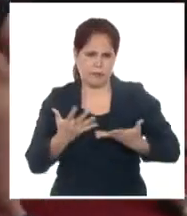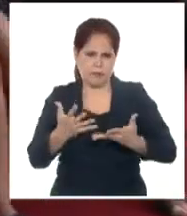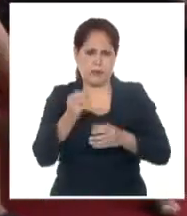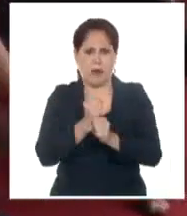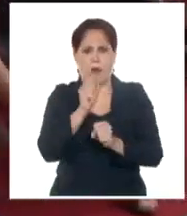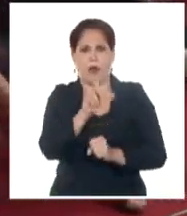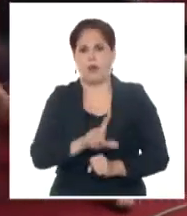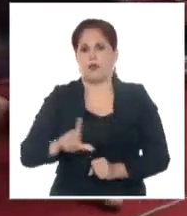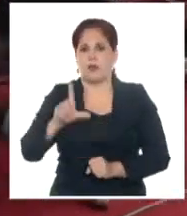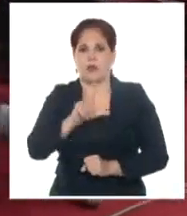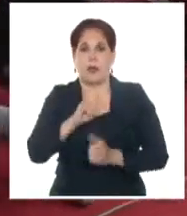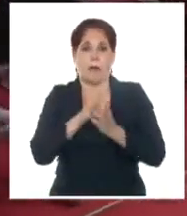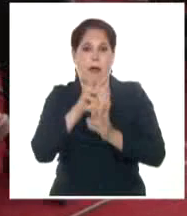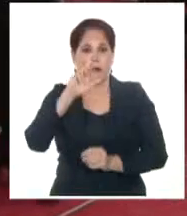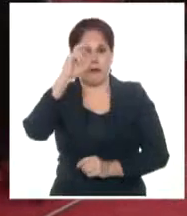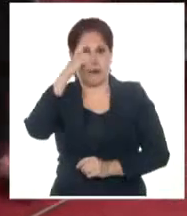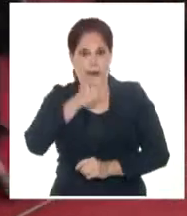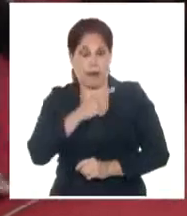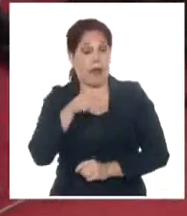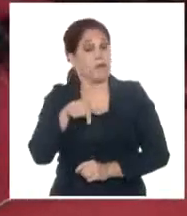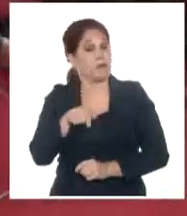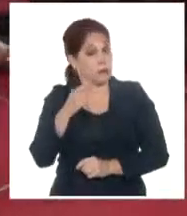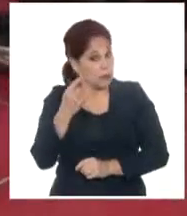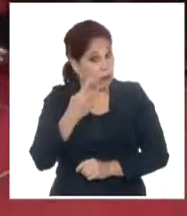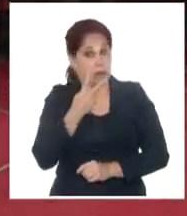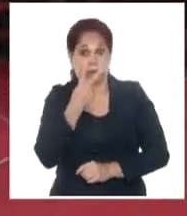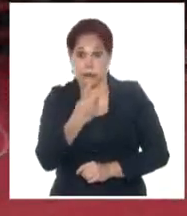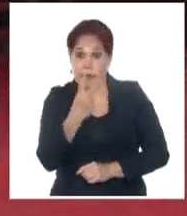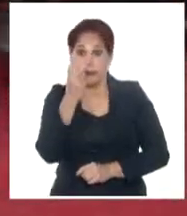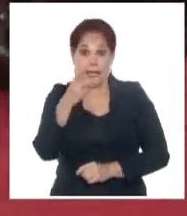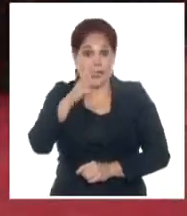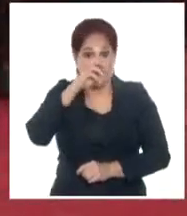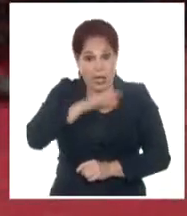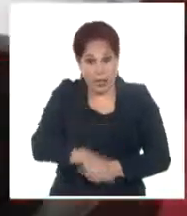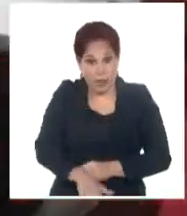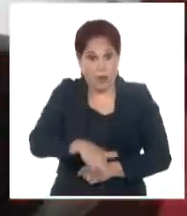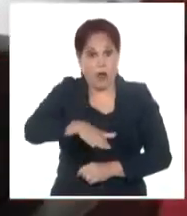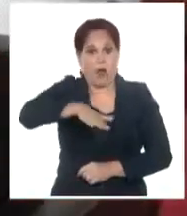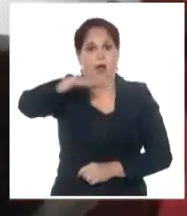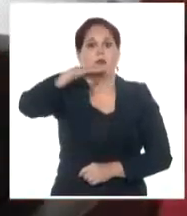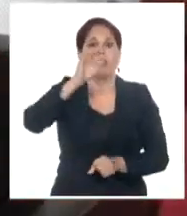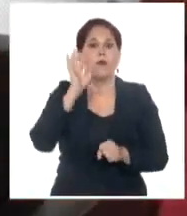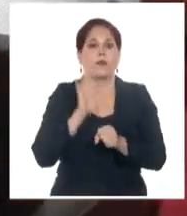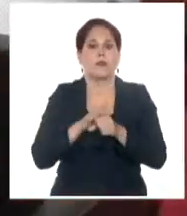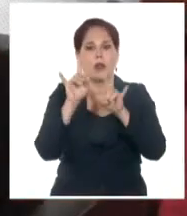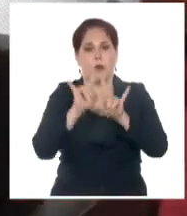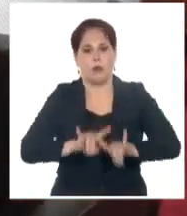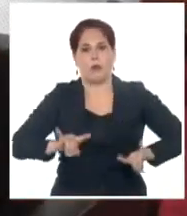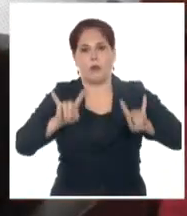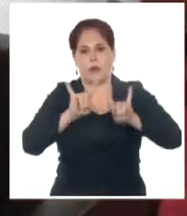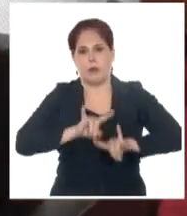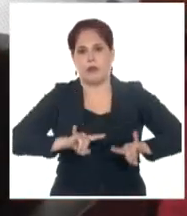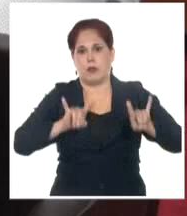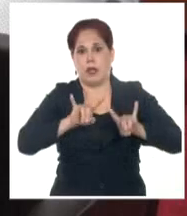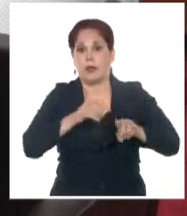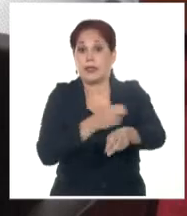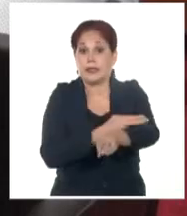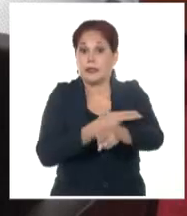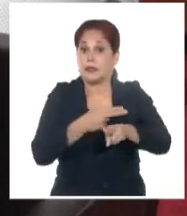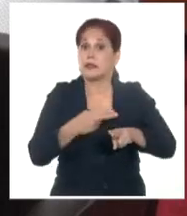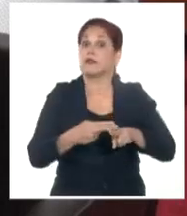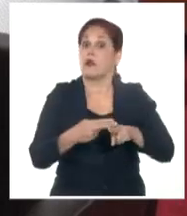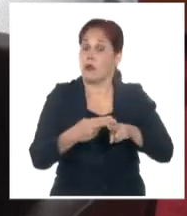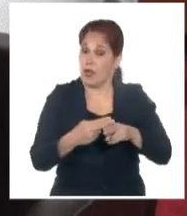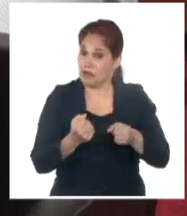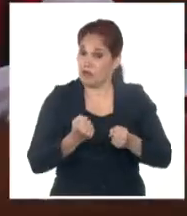trabajadora social Mariela, quien ha seguido sus vidas desde los tres años hasta su entrada a la universidad. Una historia de